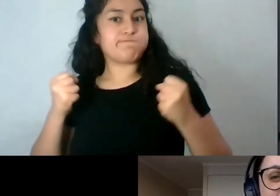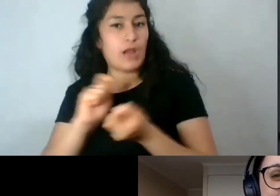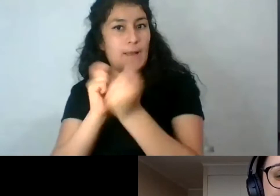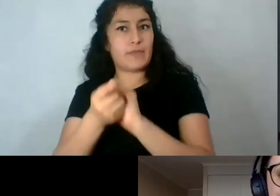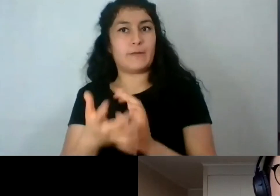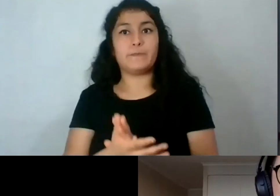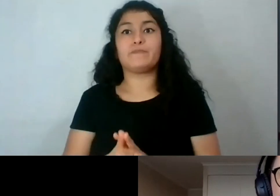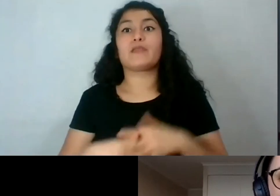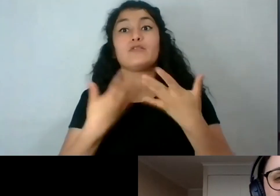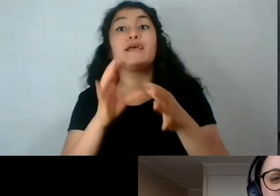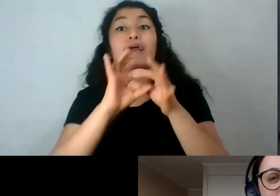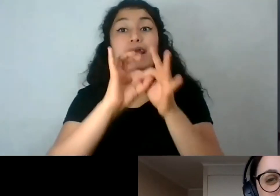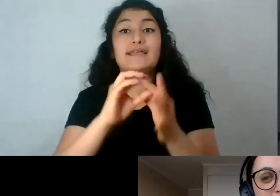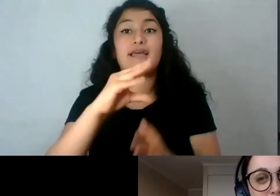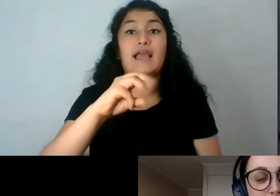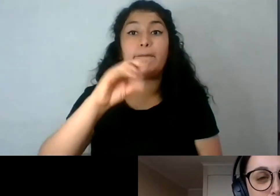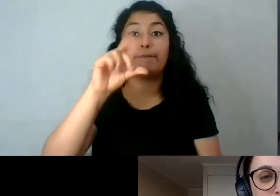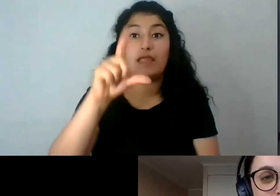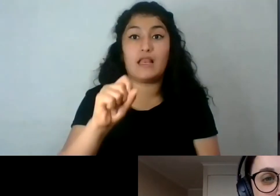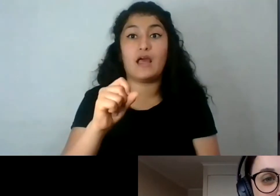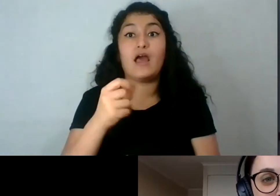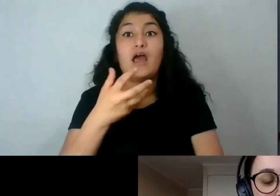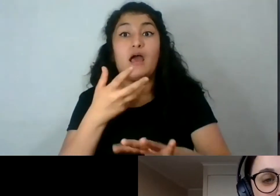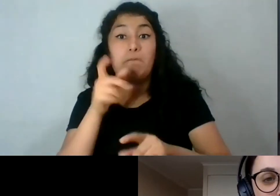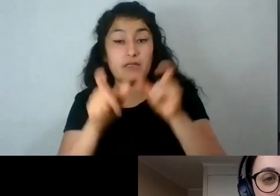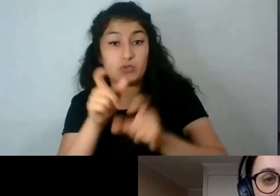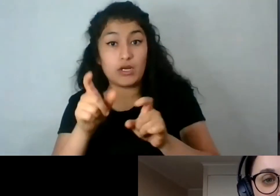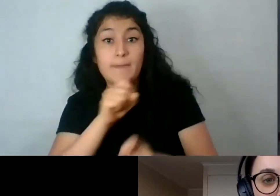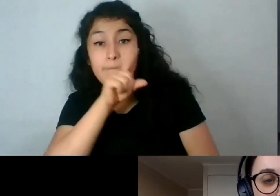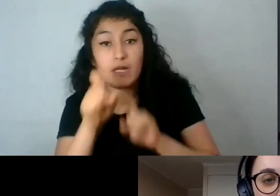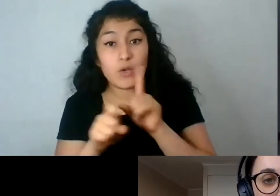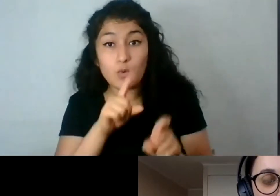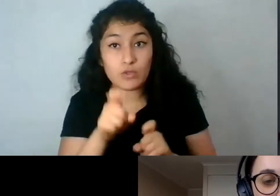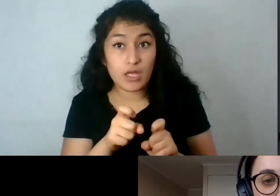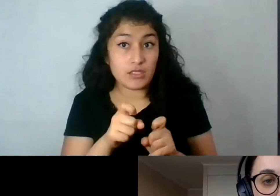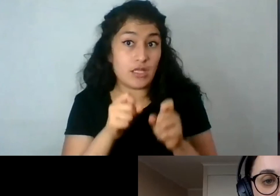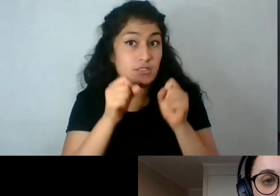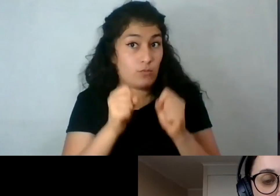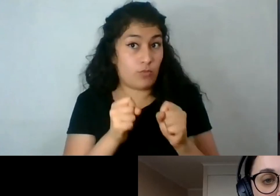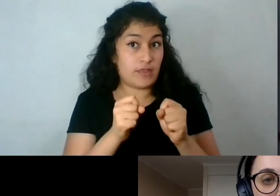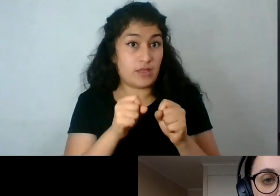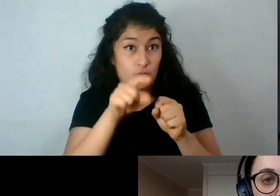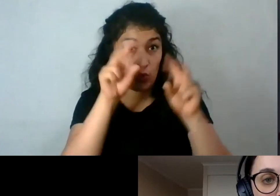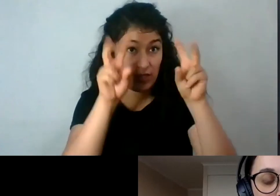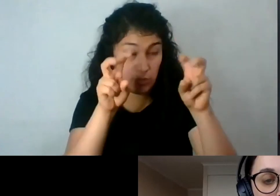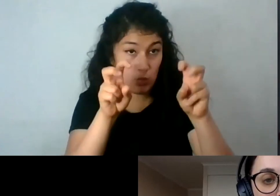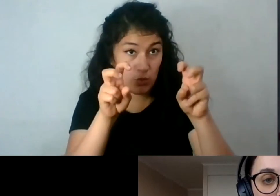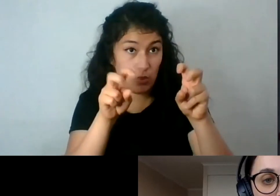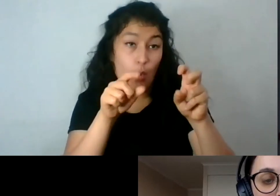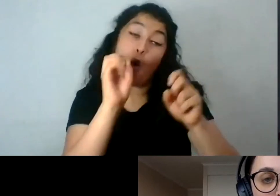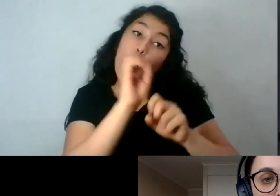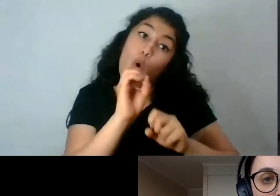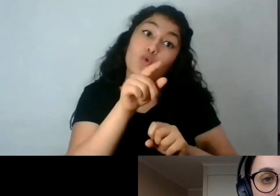Muchos preguntan si es posible anotar algunos de los títulos que distes, o si es posible